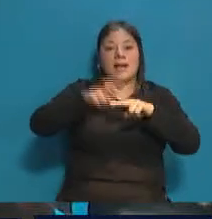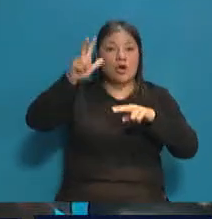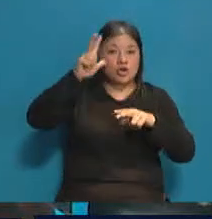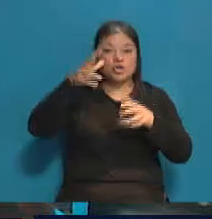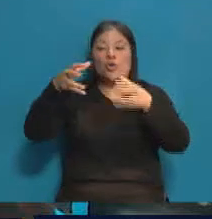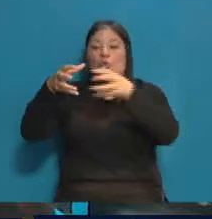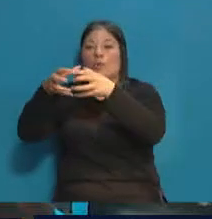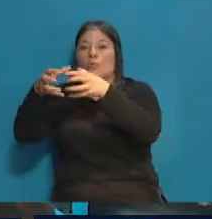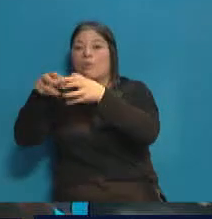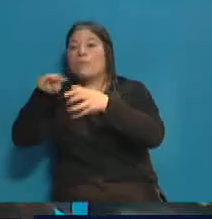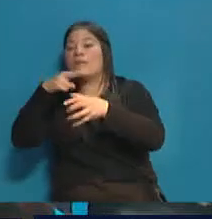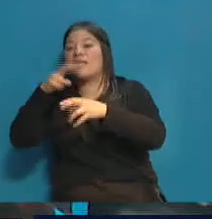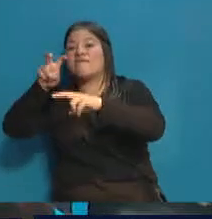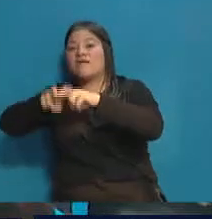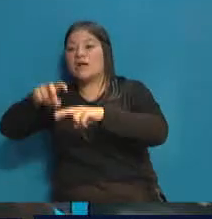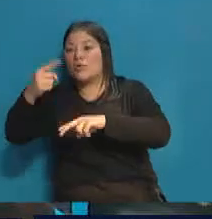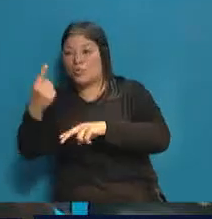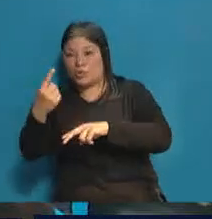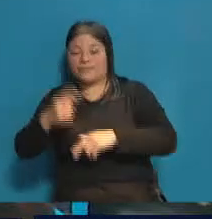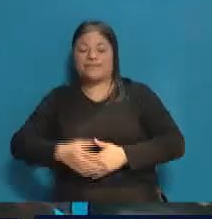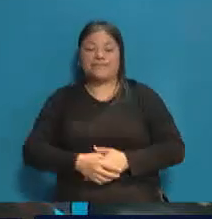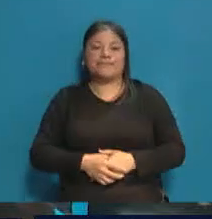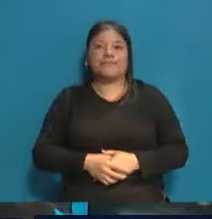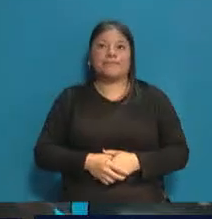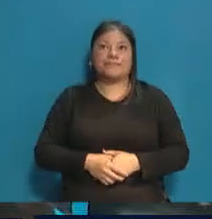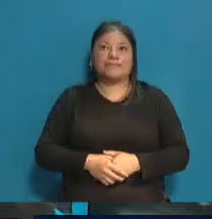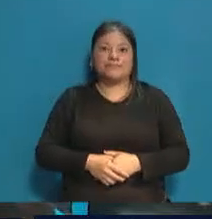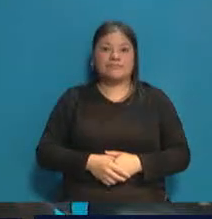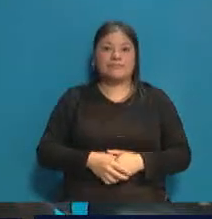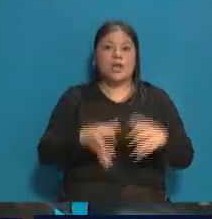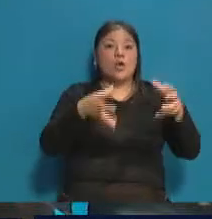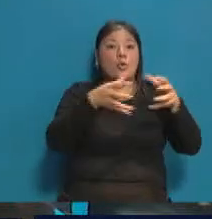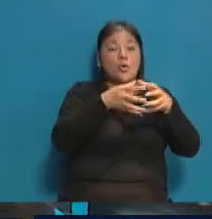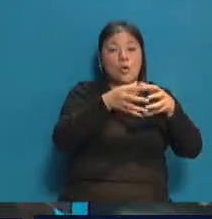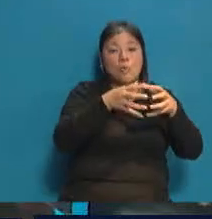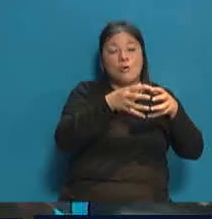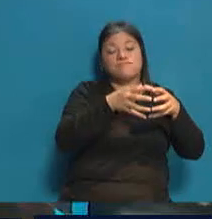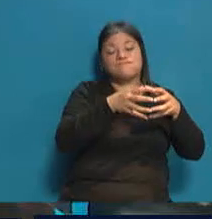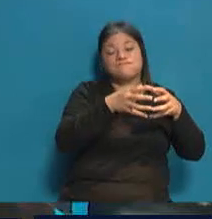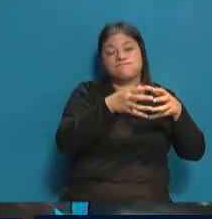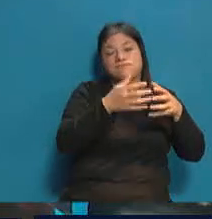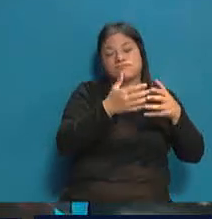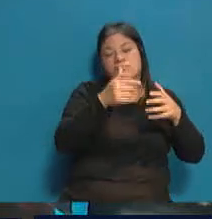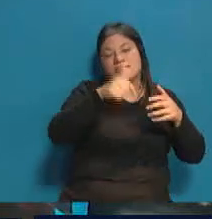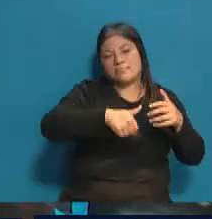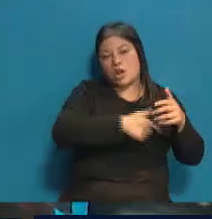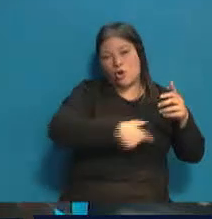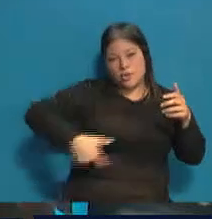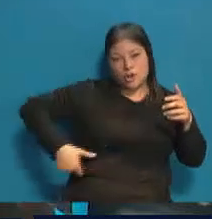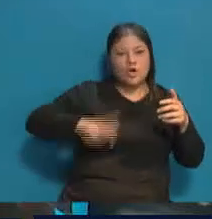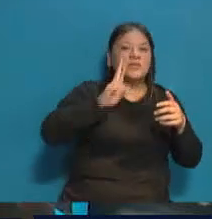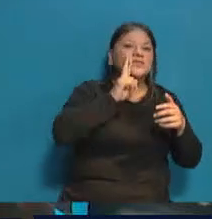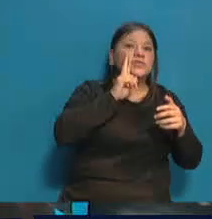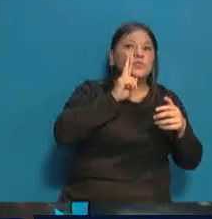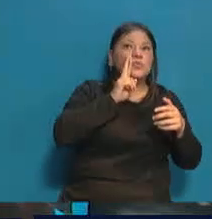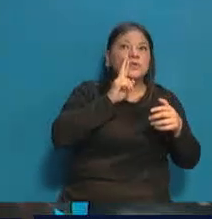Verde, una banca. Fíjate vos, 19 oficialistas contra 19 opositores. Habrá que ver si los opositores se ponen de